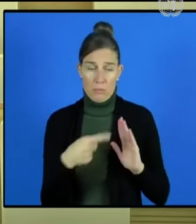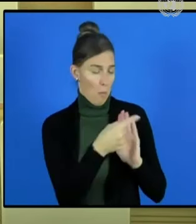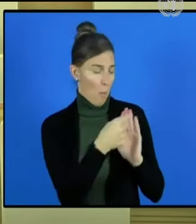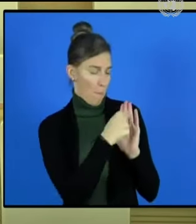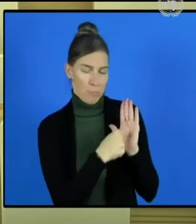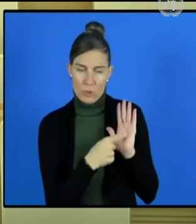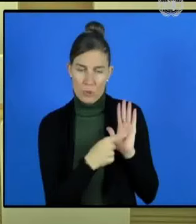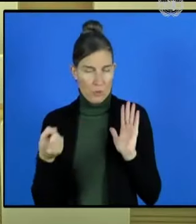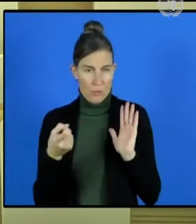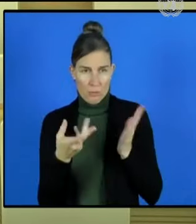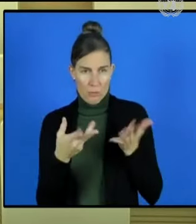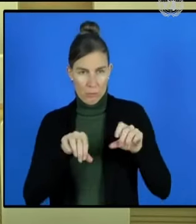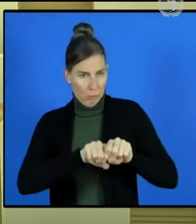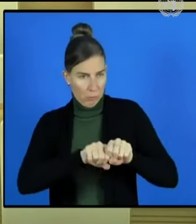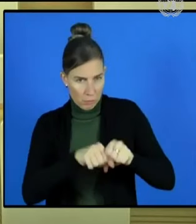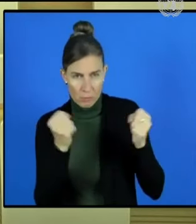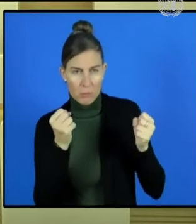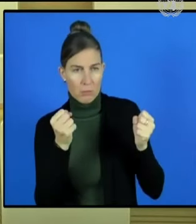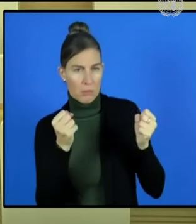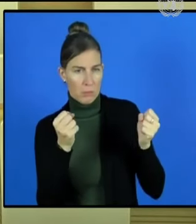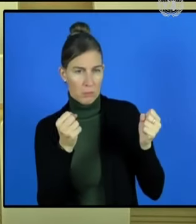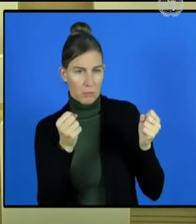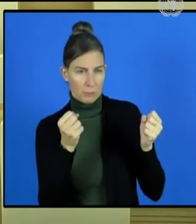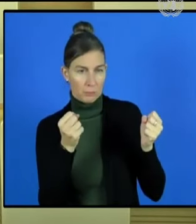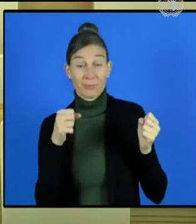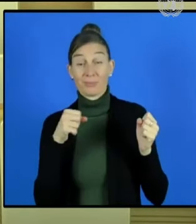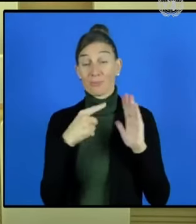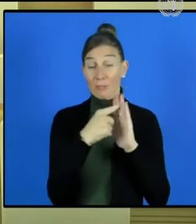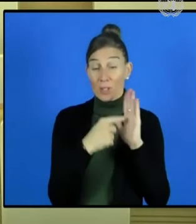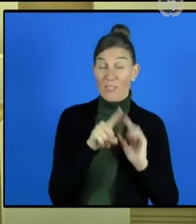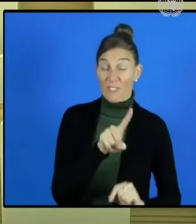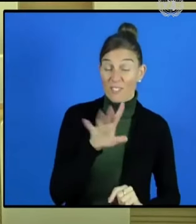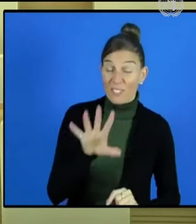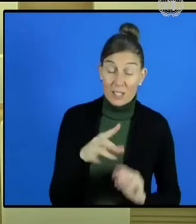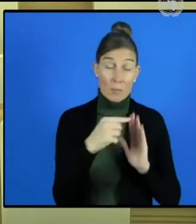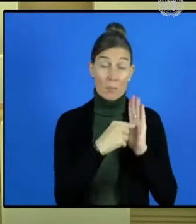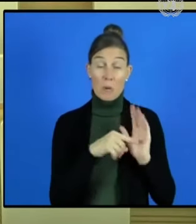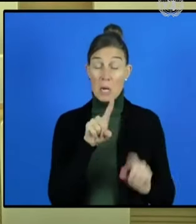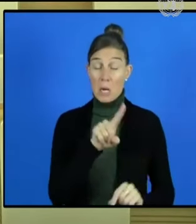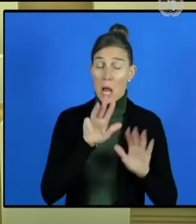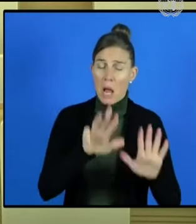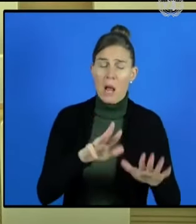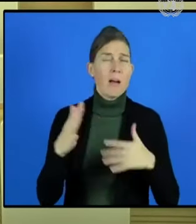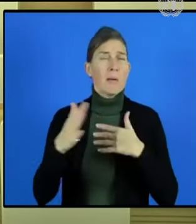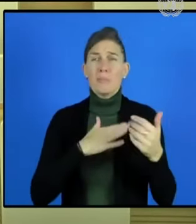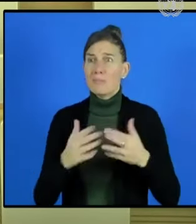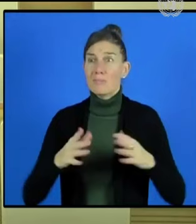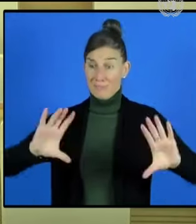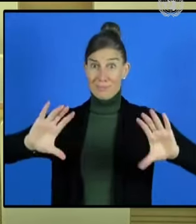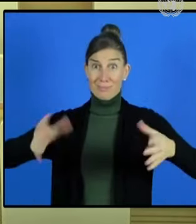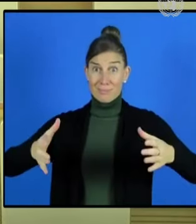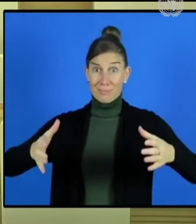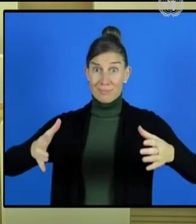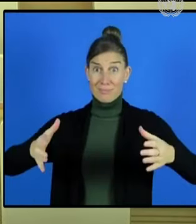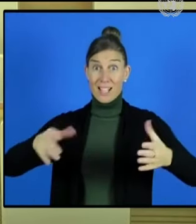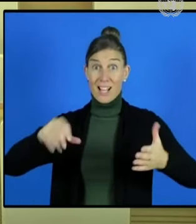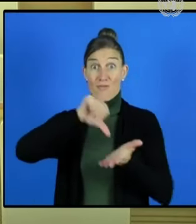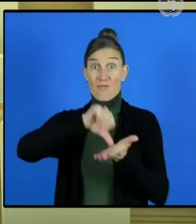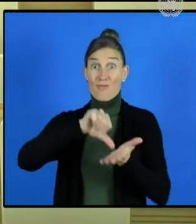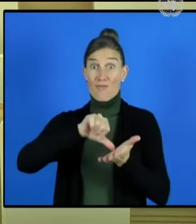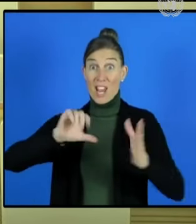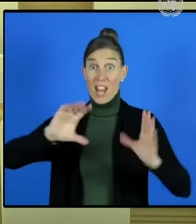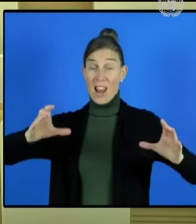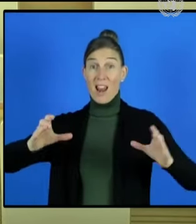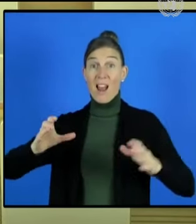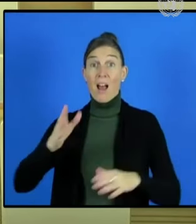reflejan que los principios internacionales no se apliquen, pesar de que en el país